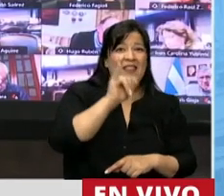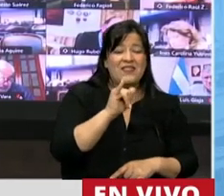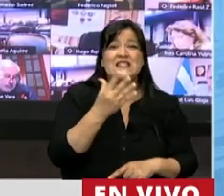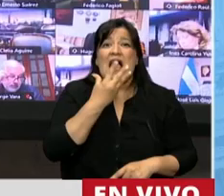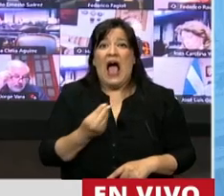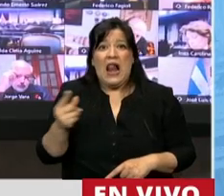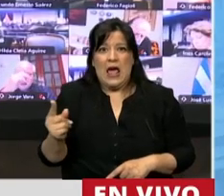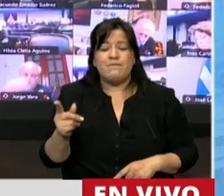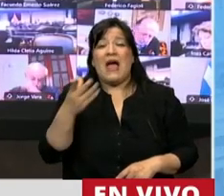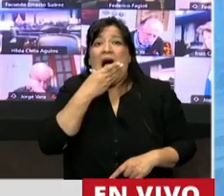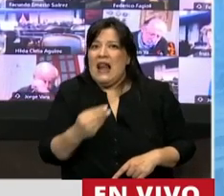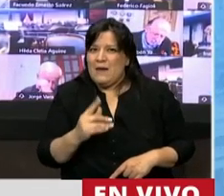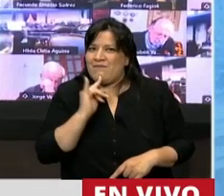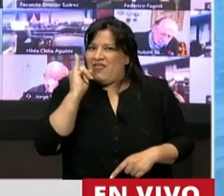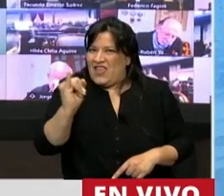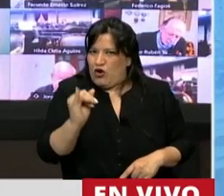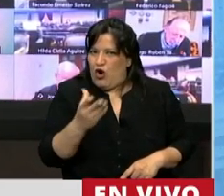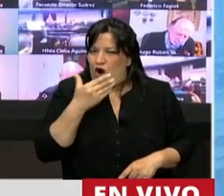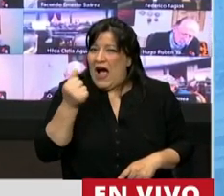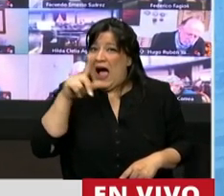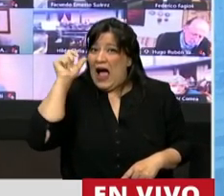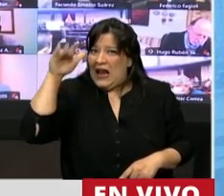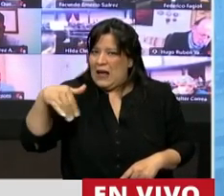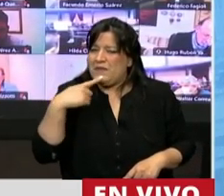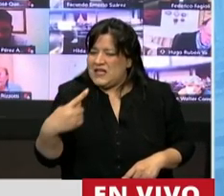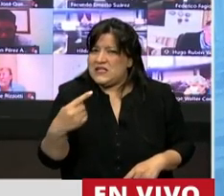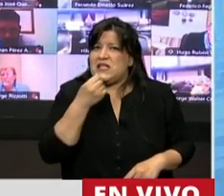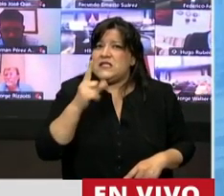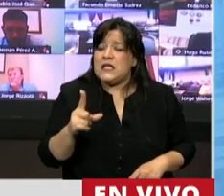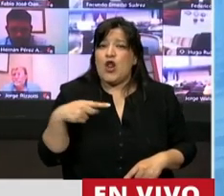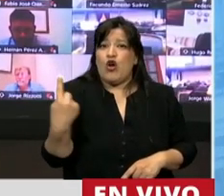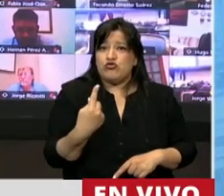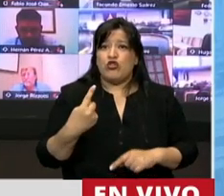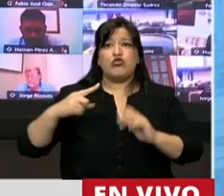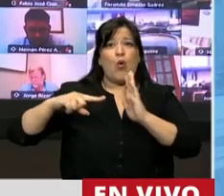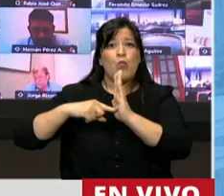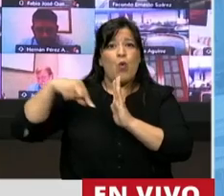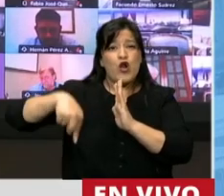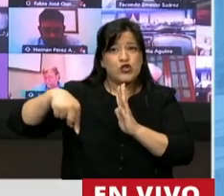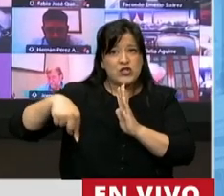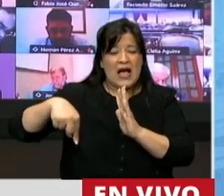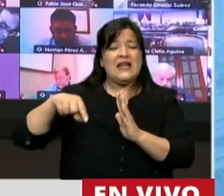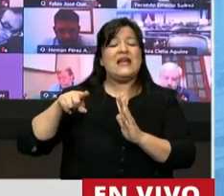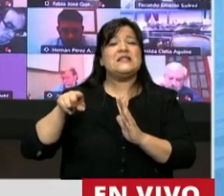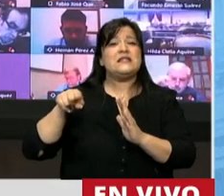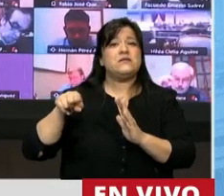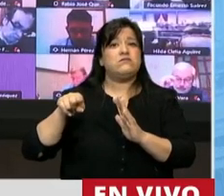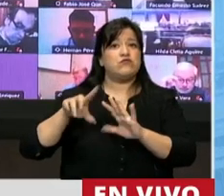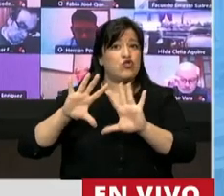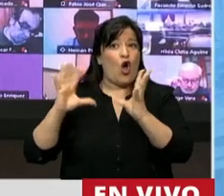Leandro Alén hizo una advertencia. Si nosotros emplazamos la capital en la ciudad de Buenos Aires, vamos a tener un país